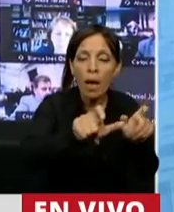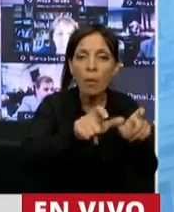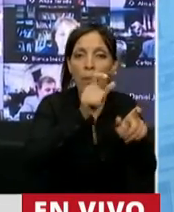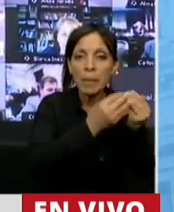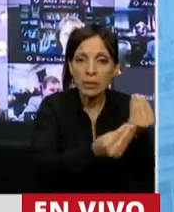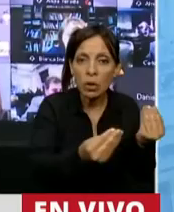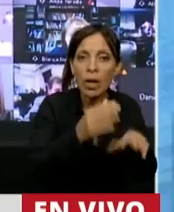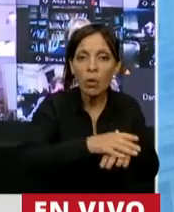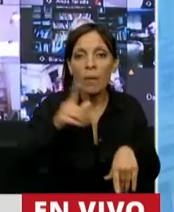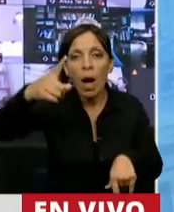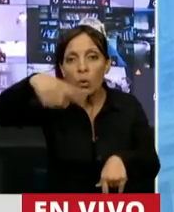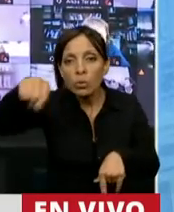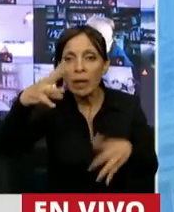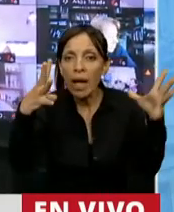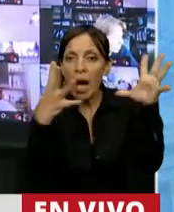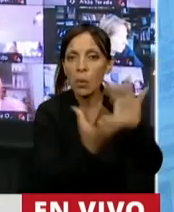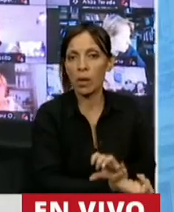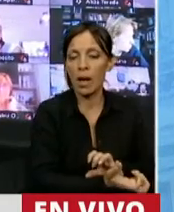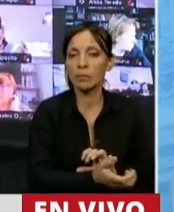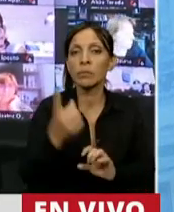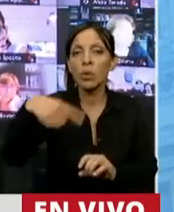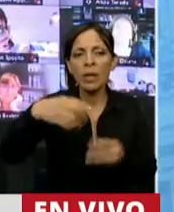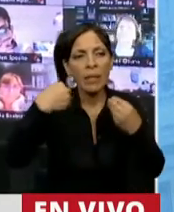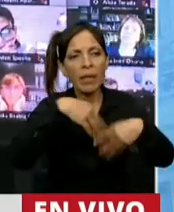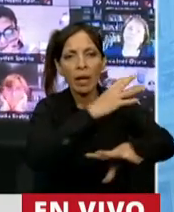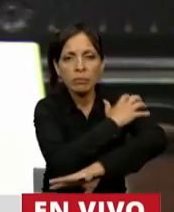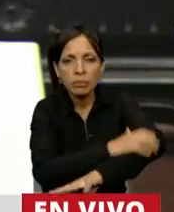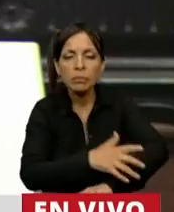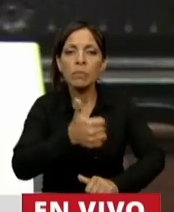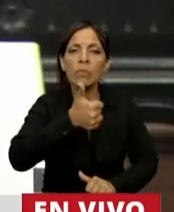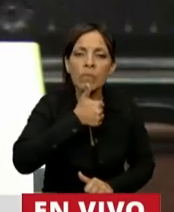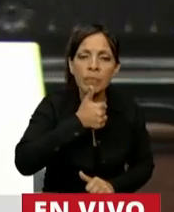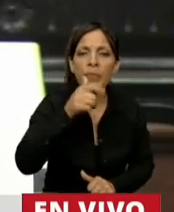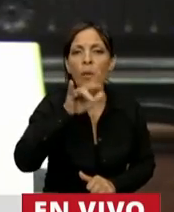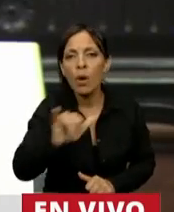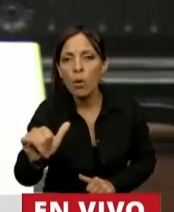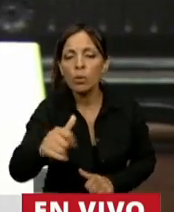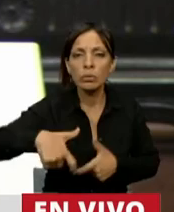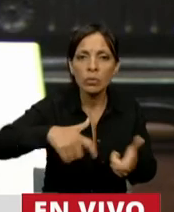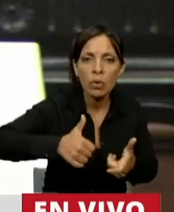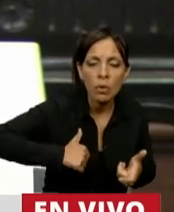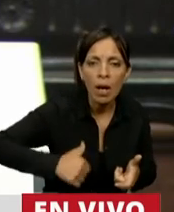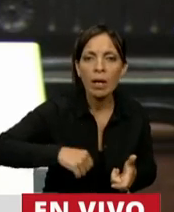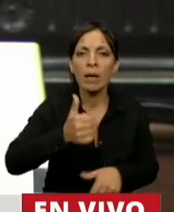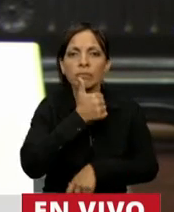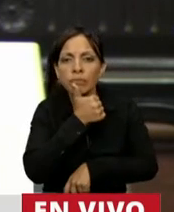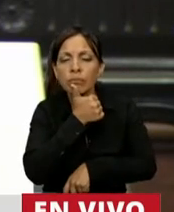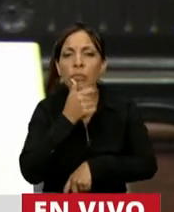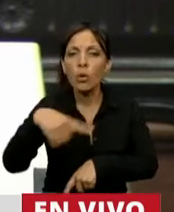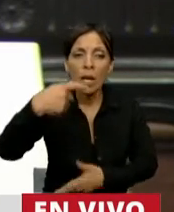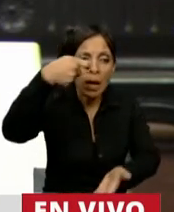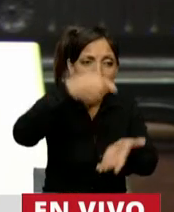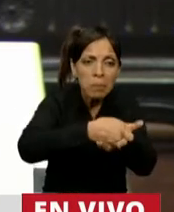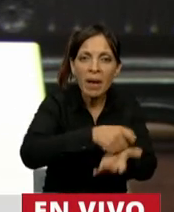hundido en la miseria, que ustedes dejaron sin la posibilidad de tener luz, agua, cloacas, no invirtieron un peso en los sectores